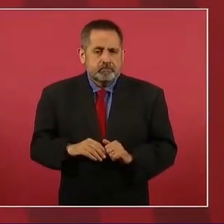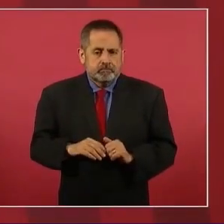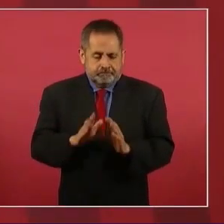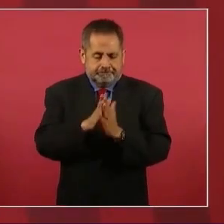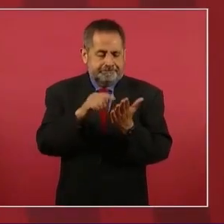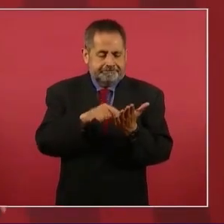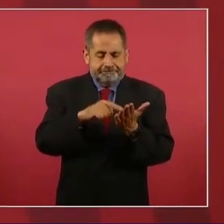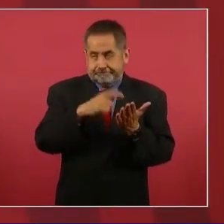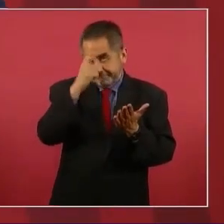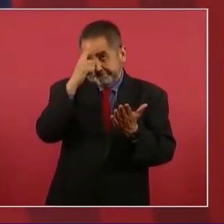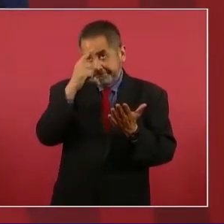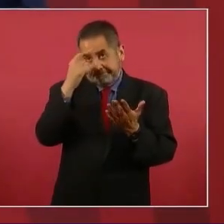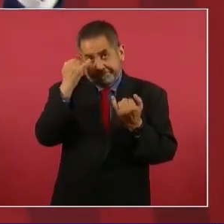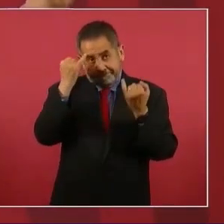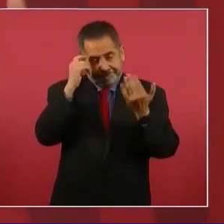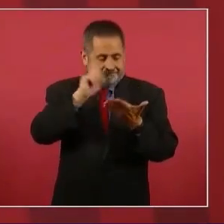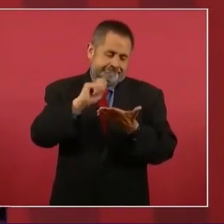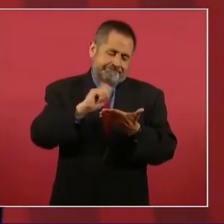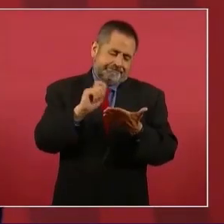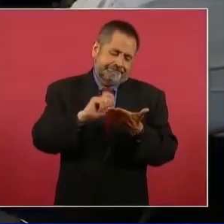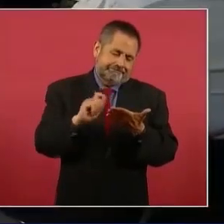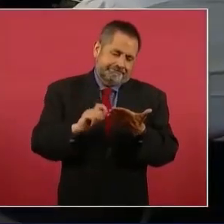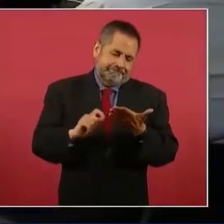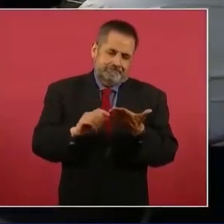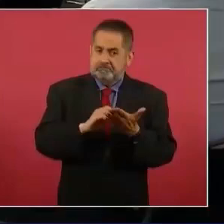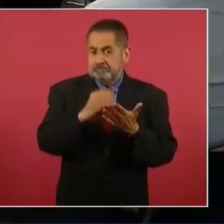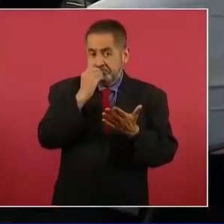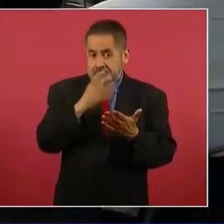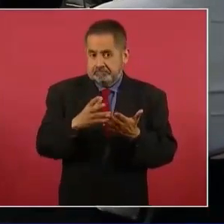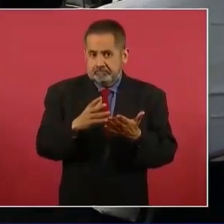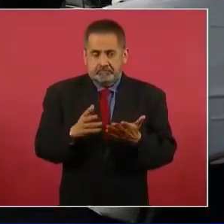literatura genial,